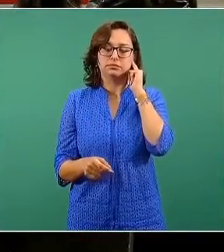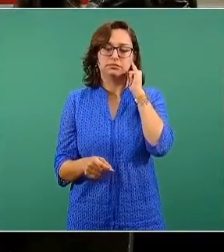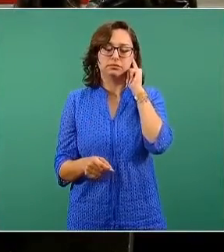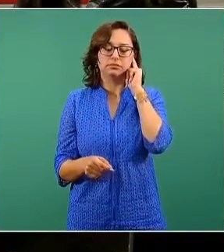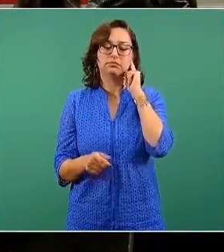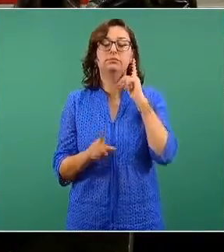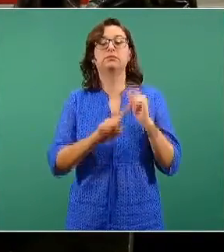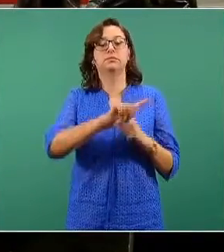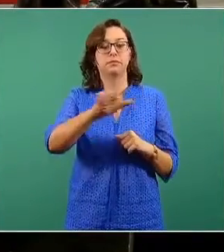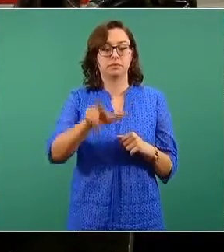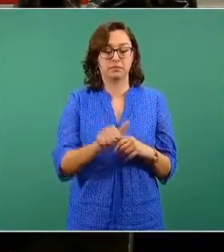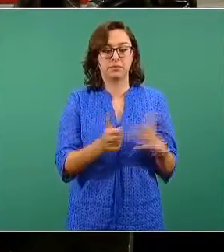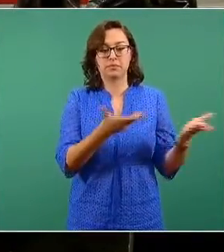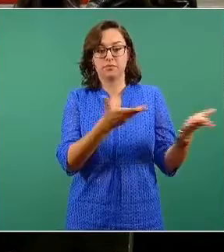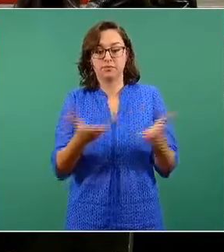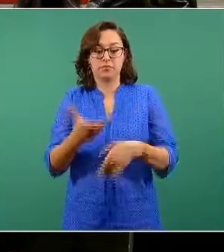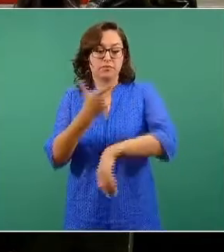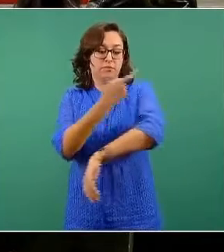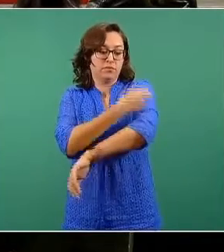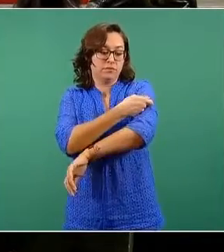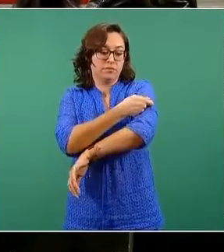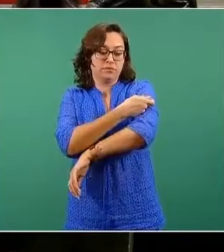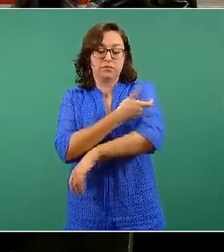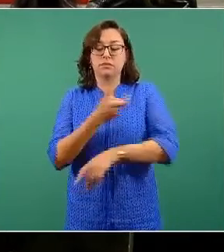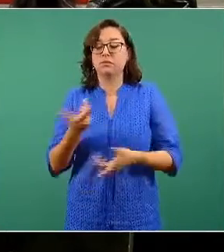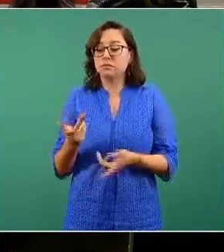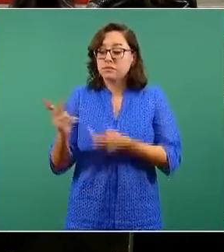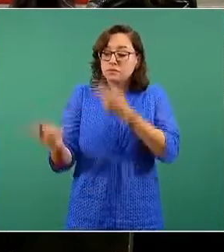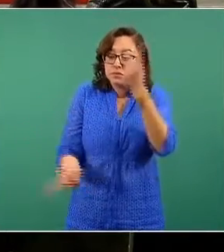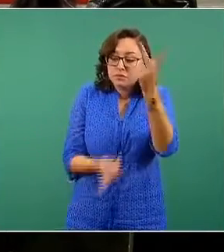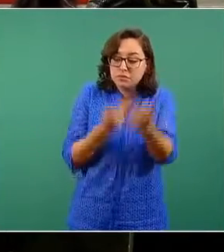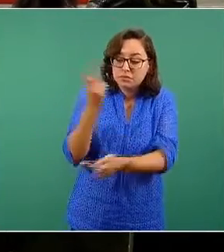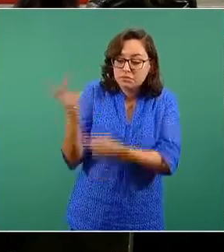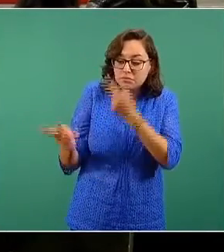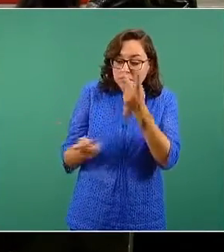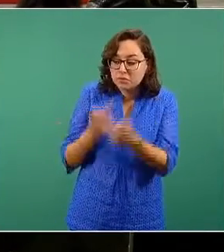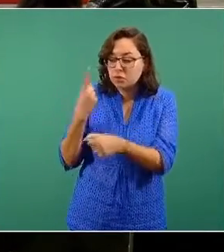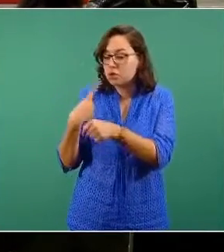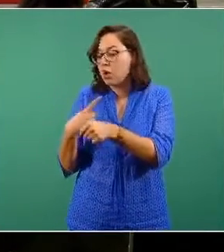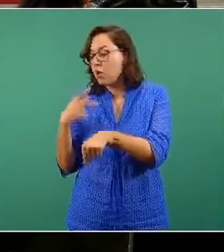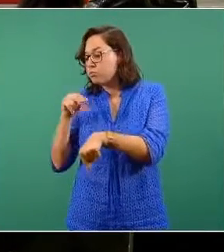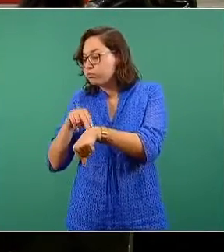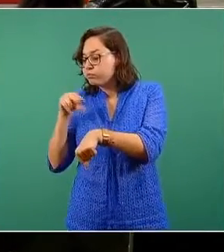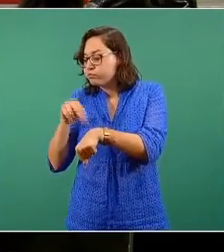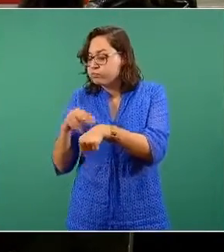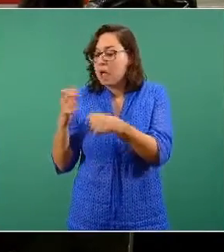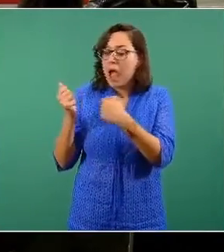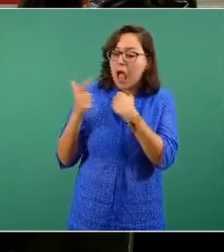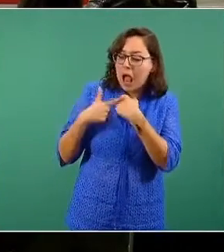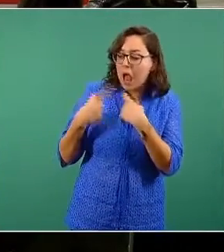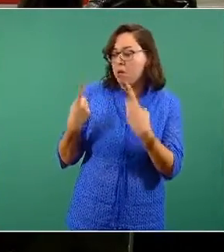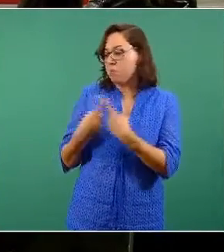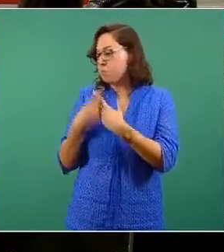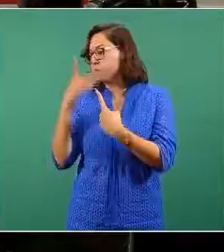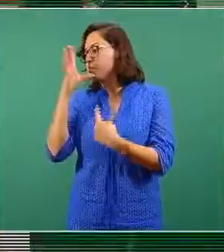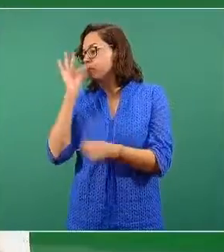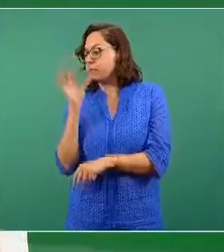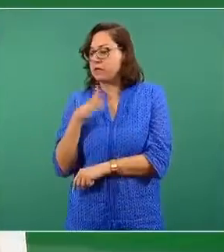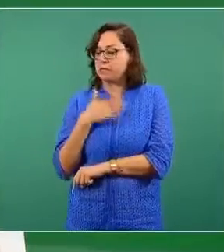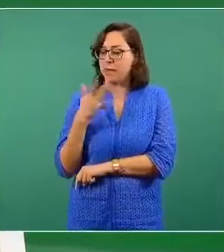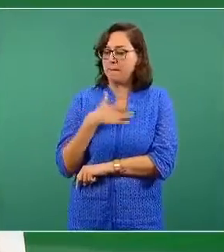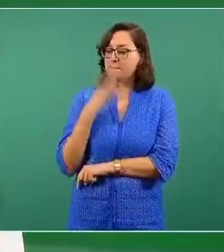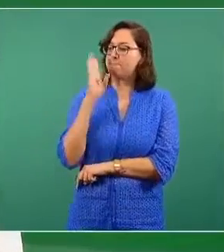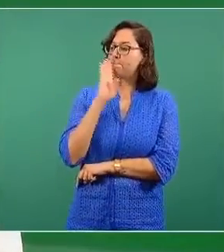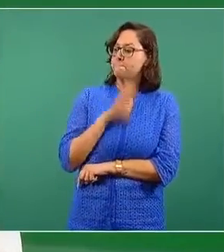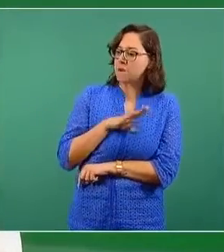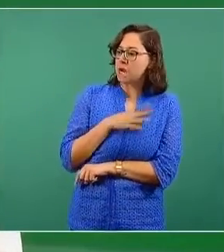pasará a vacunarse, se le harán algunas preguntas de carácter médico, el interrogatorio médico, historia de alergias, si tiene algún síntoma,